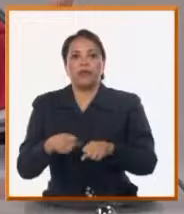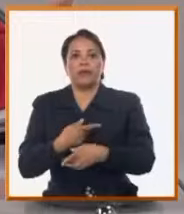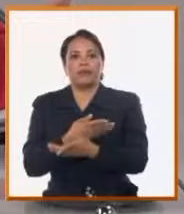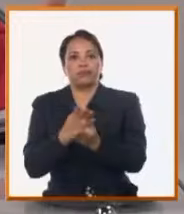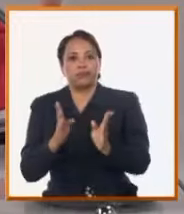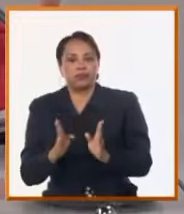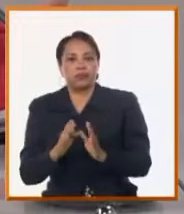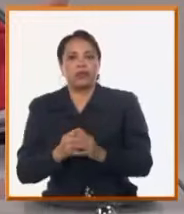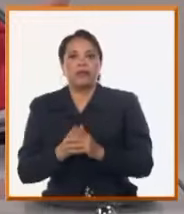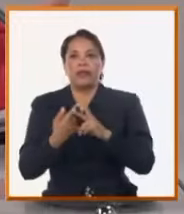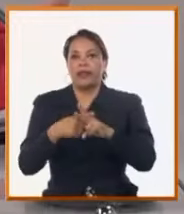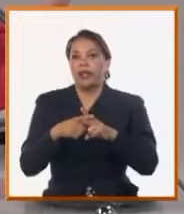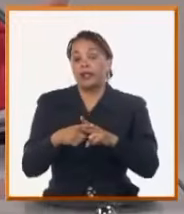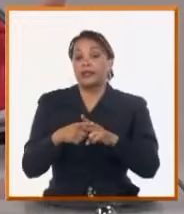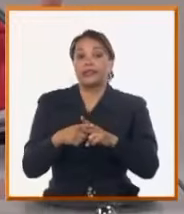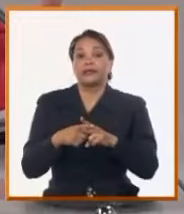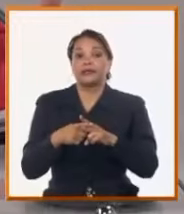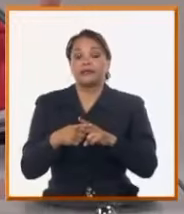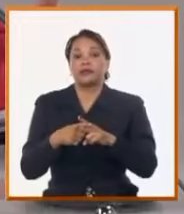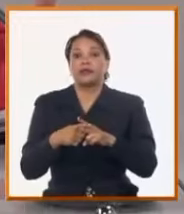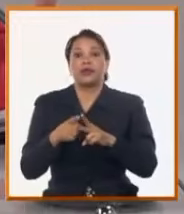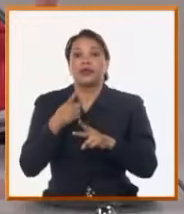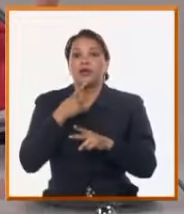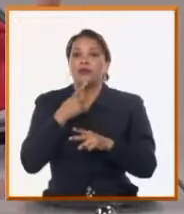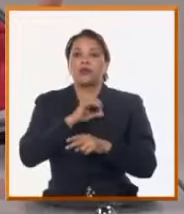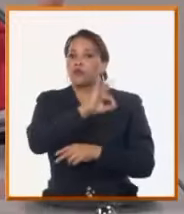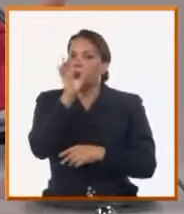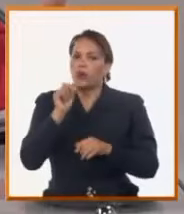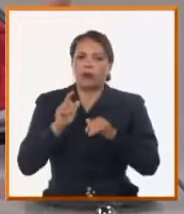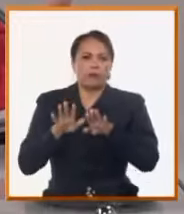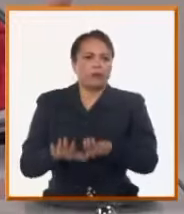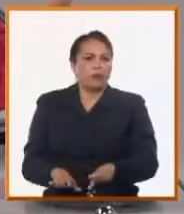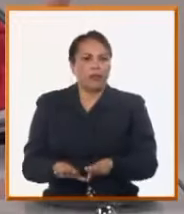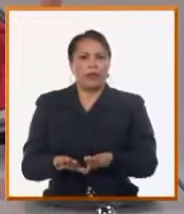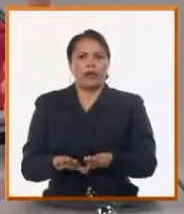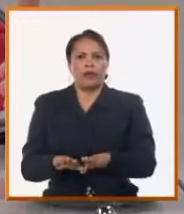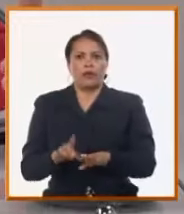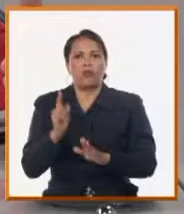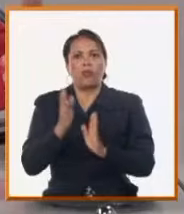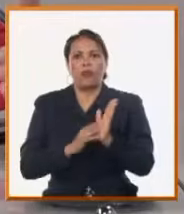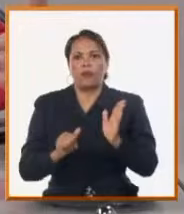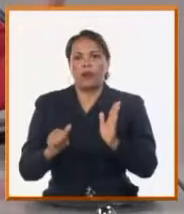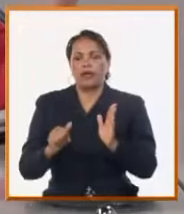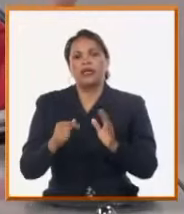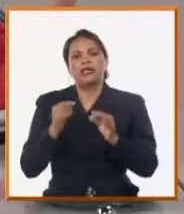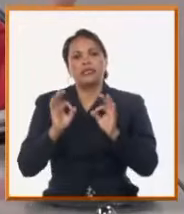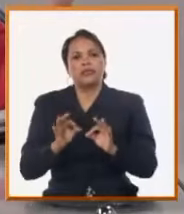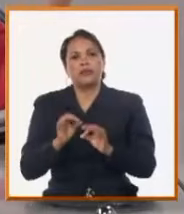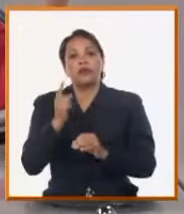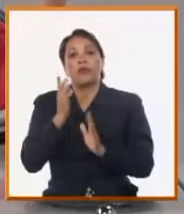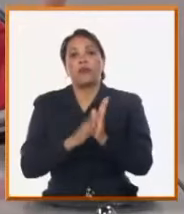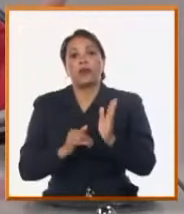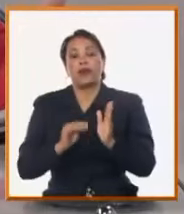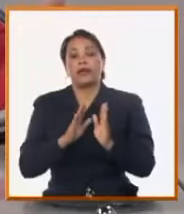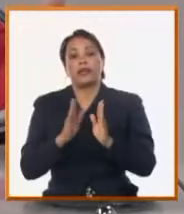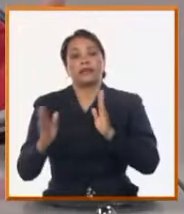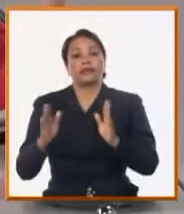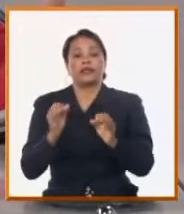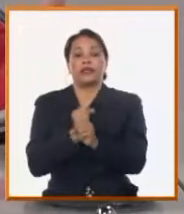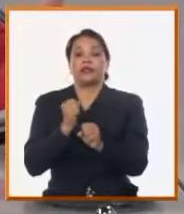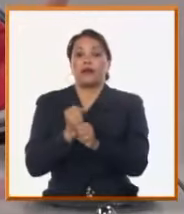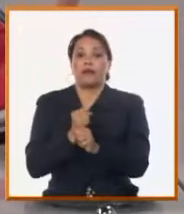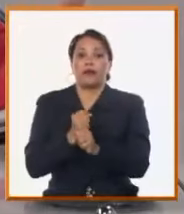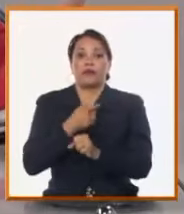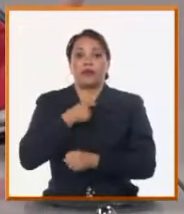mantenimiento previsto, estos grandes sistemas casi nunca se paran en un mes de trabajo, casi siempre es más de un mes de trabajo. Y en el